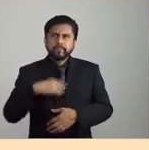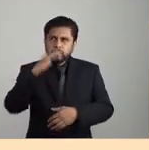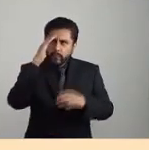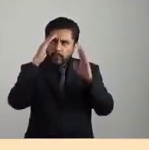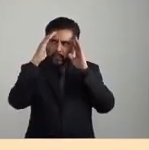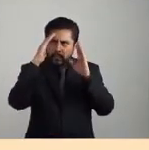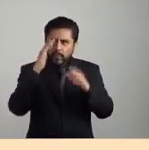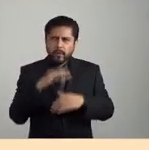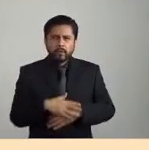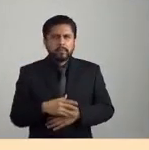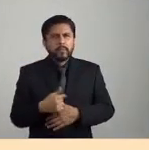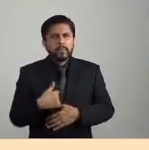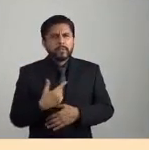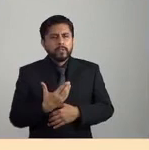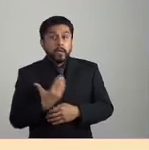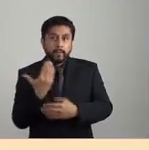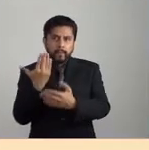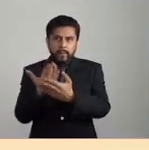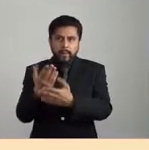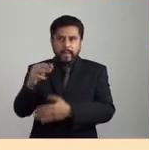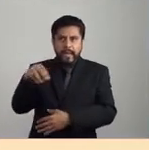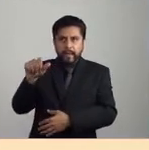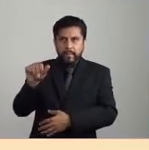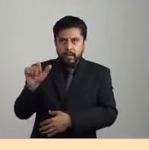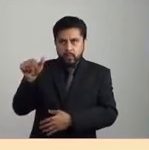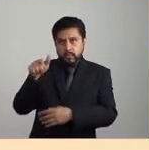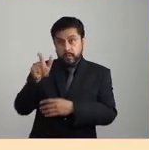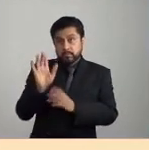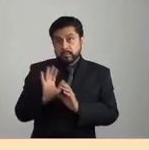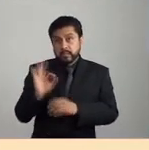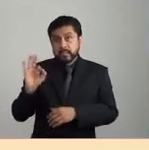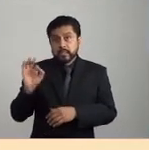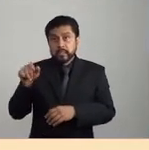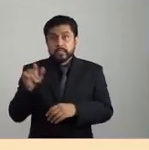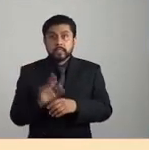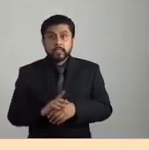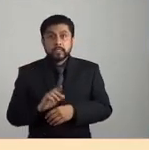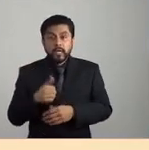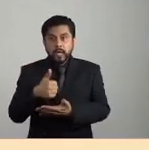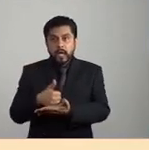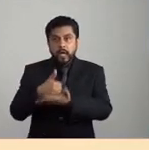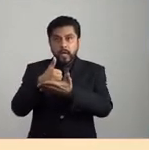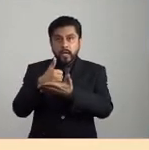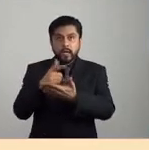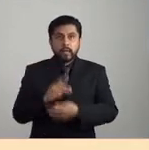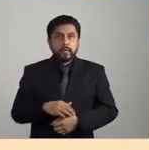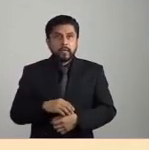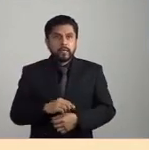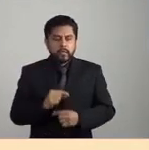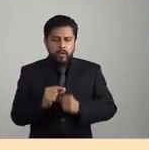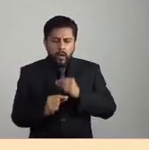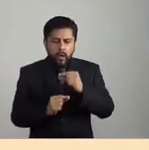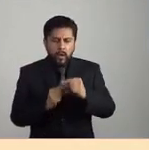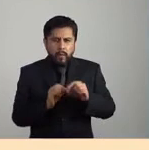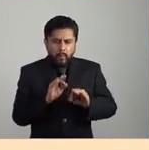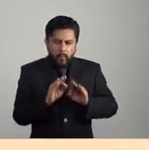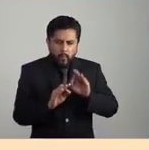eso, también proponiéndole a Manuel, ¿no?, si ese hilo puede ayudarnos a tejer algunos